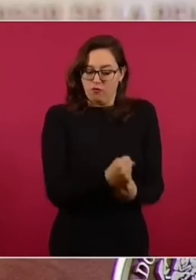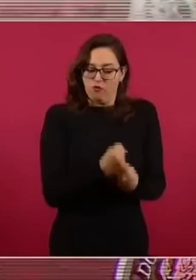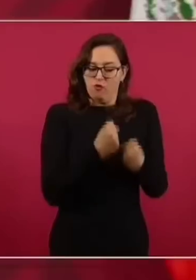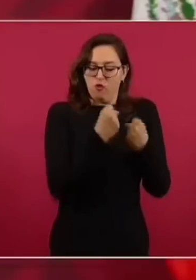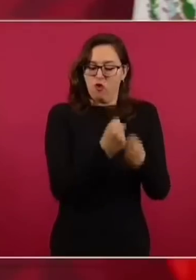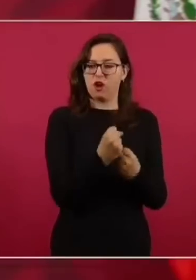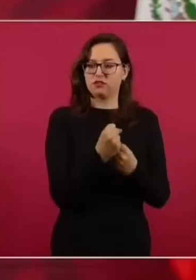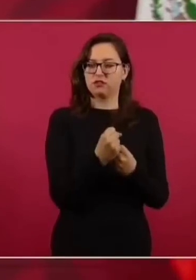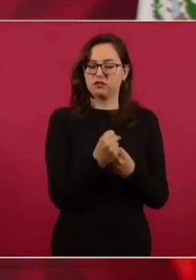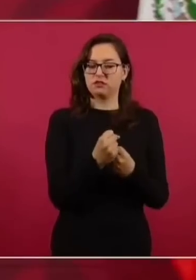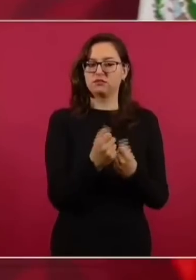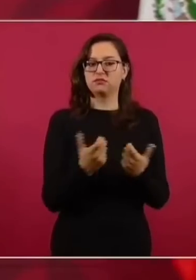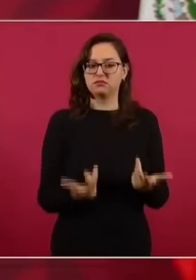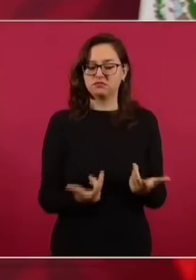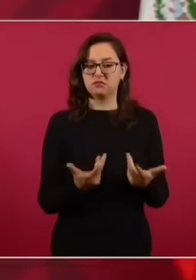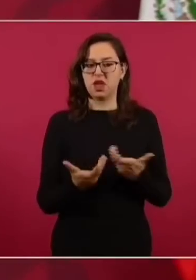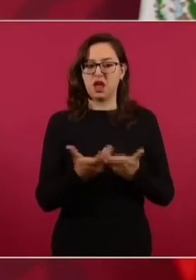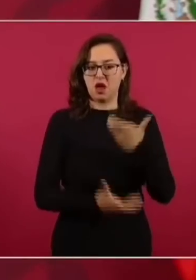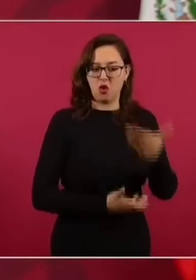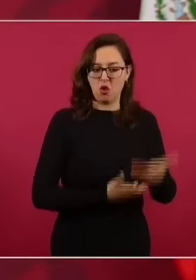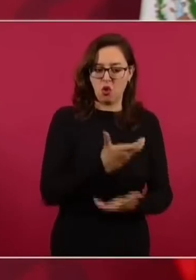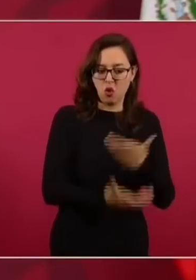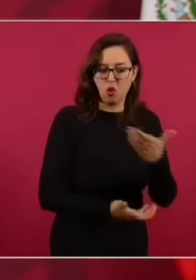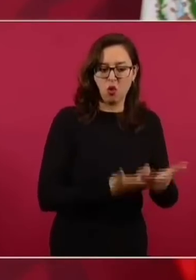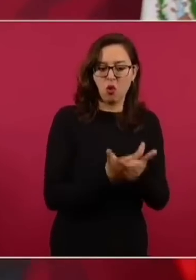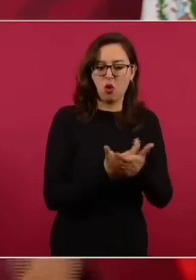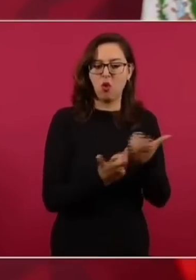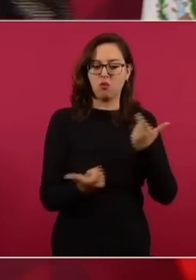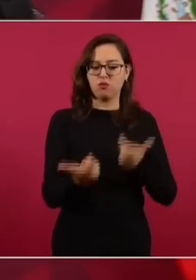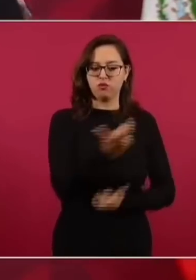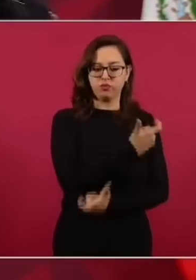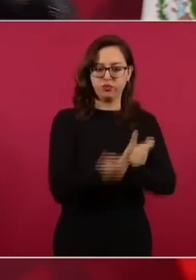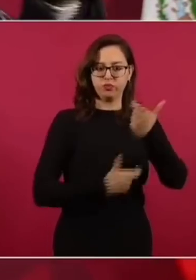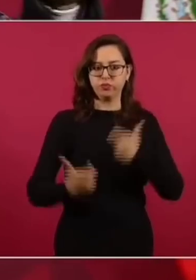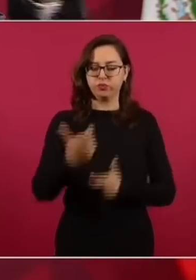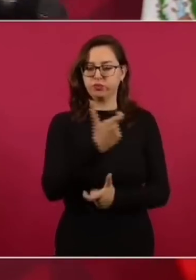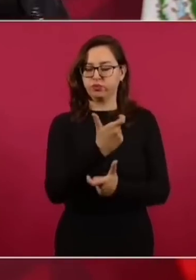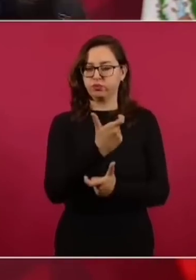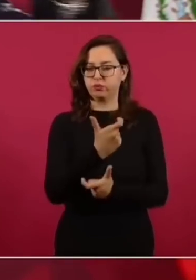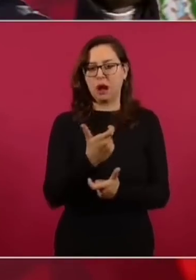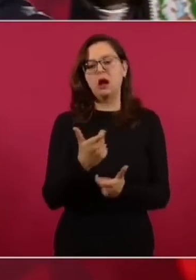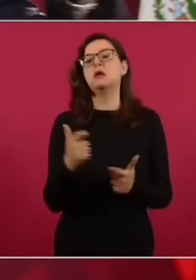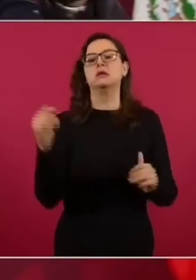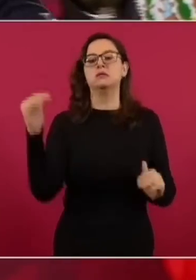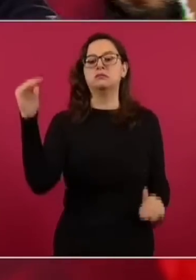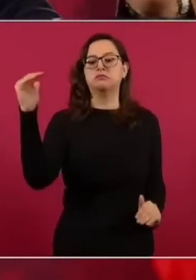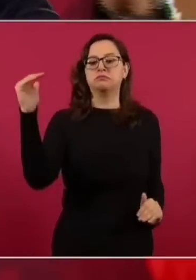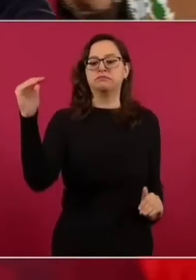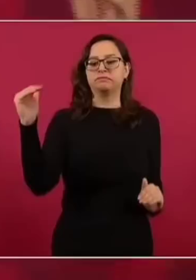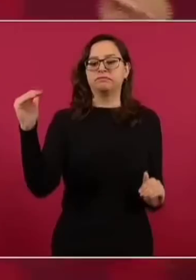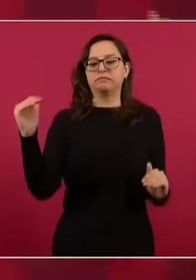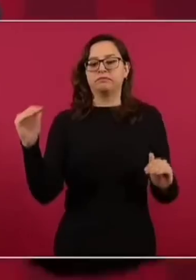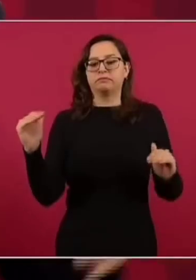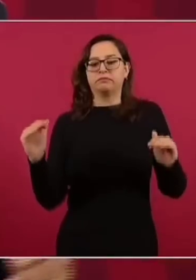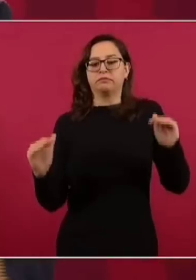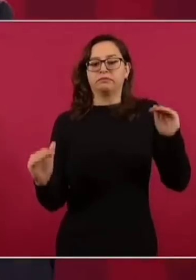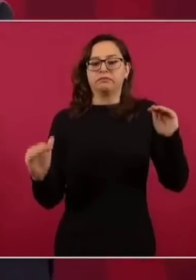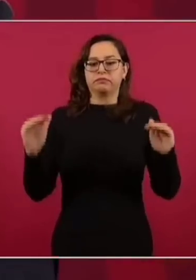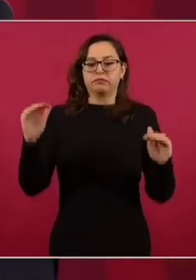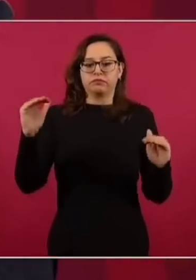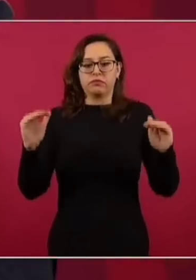en lo económico y en lo comercial y esto significa equilibrios,